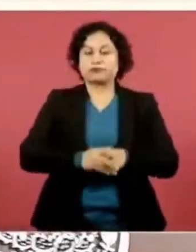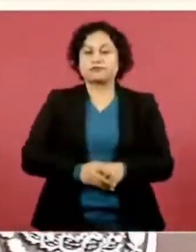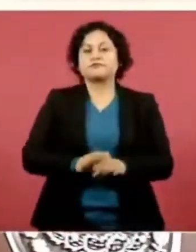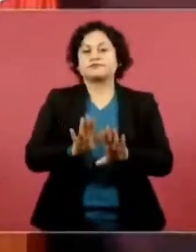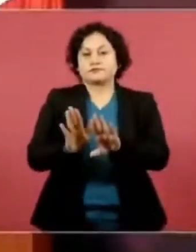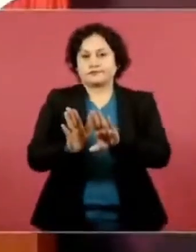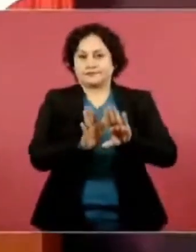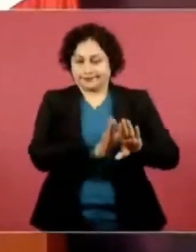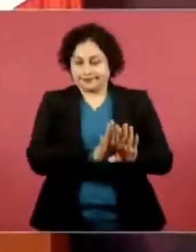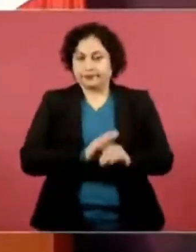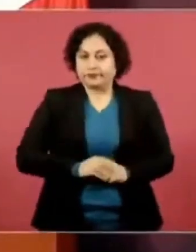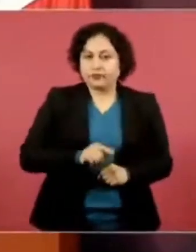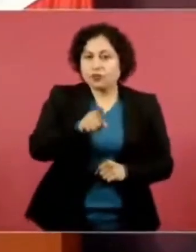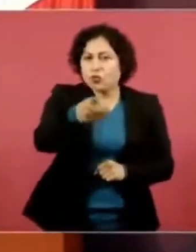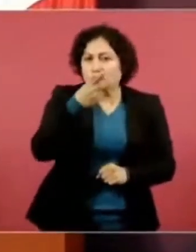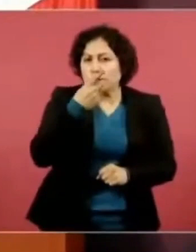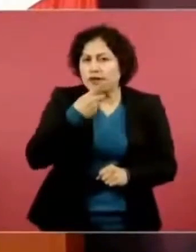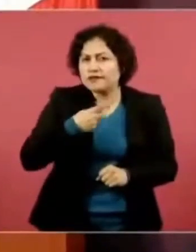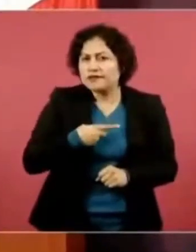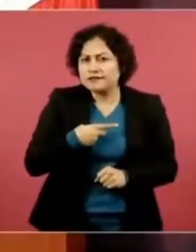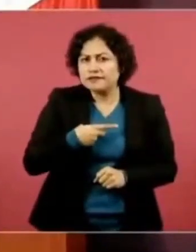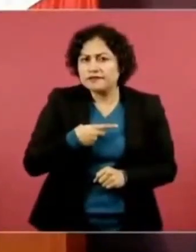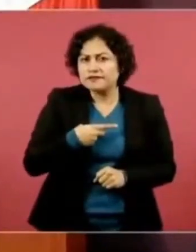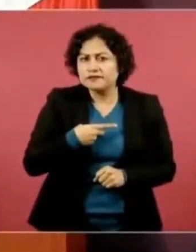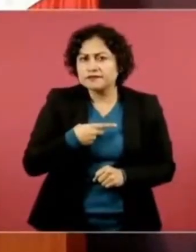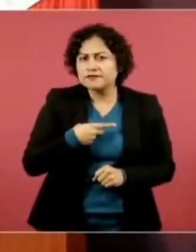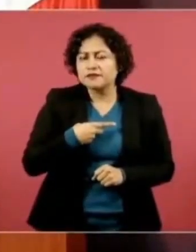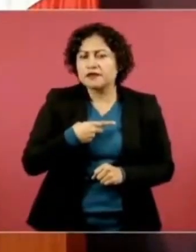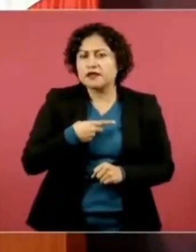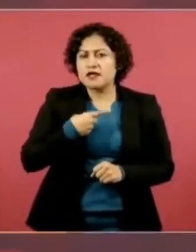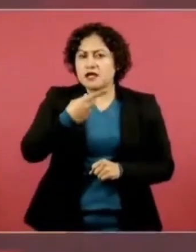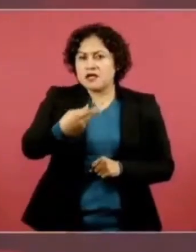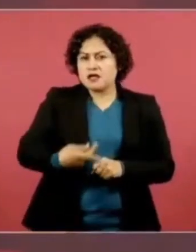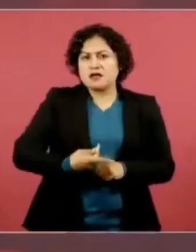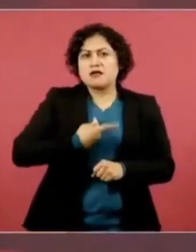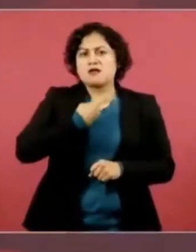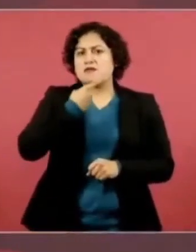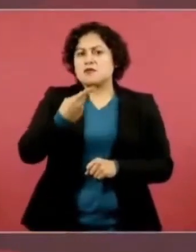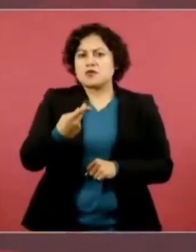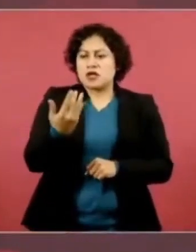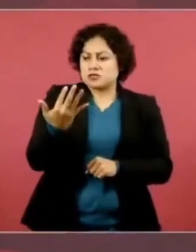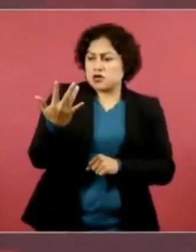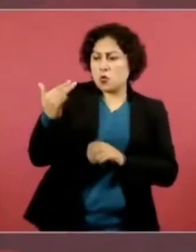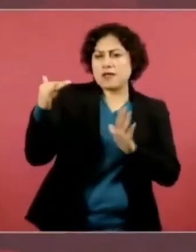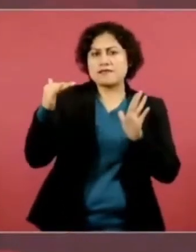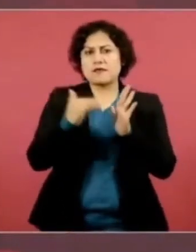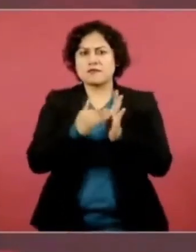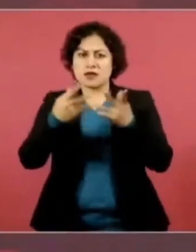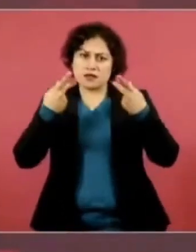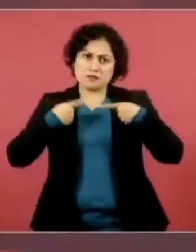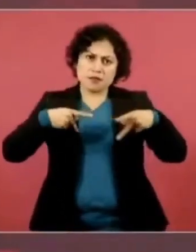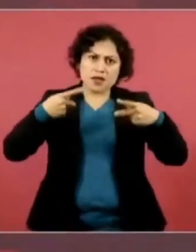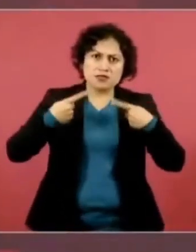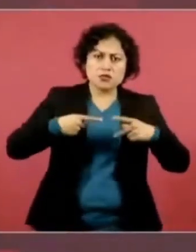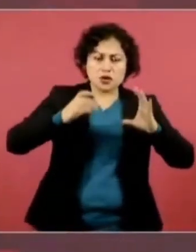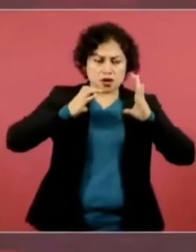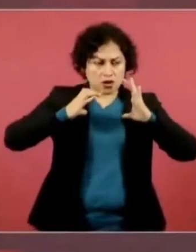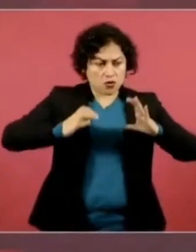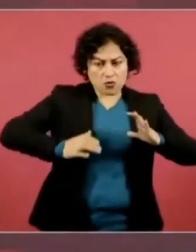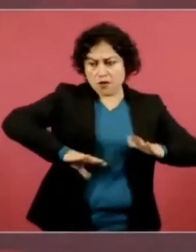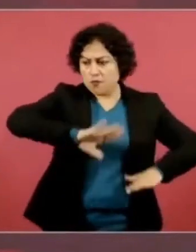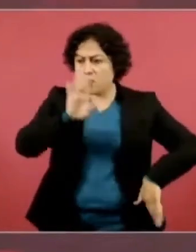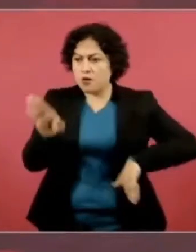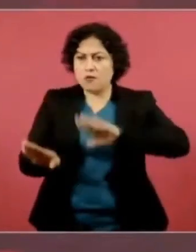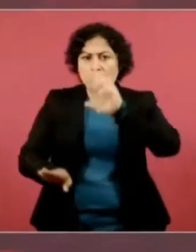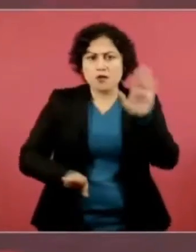fallecidos o cuerpos no identificados.